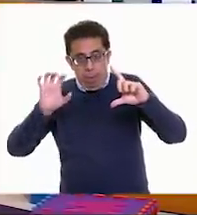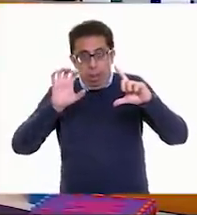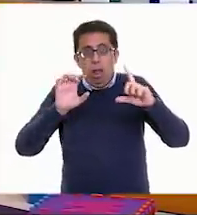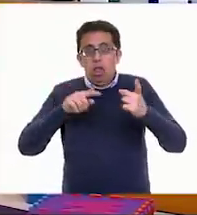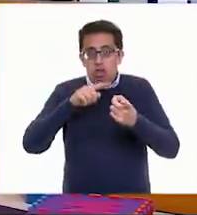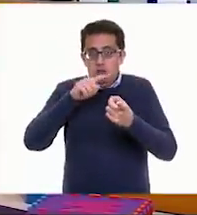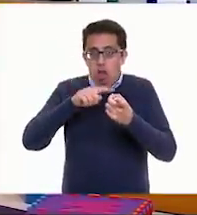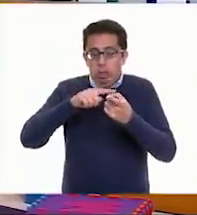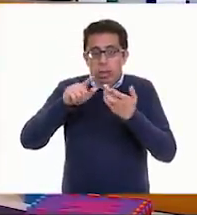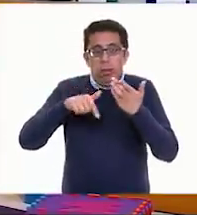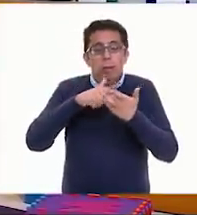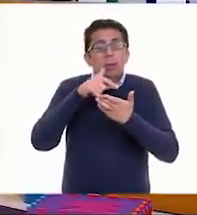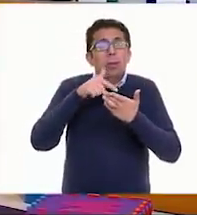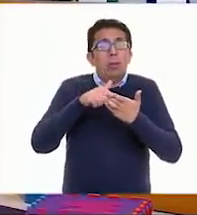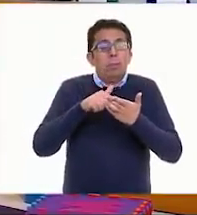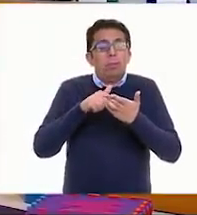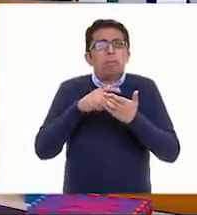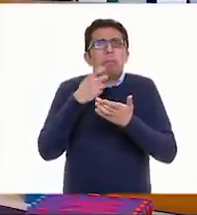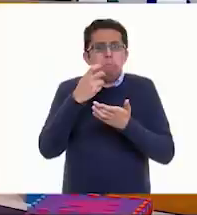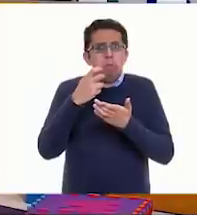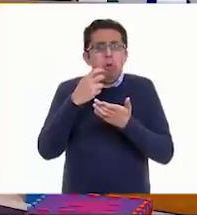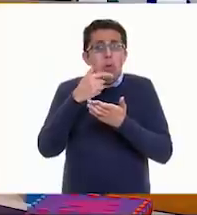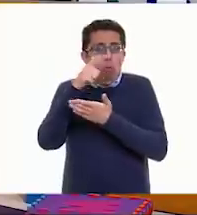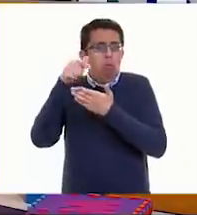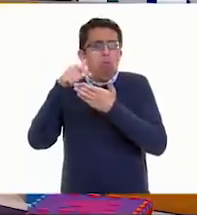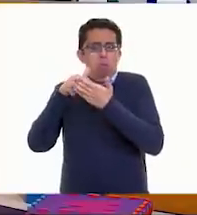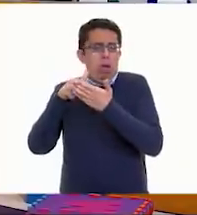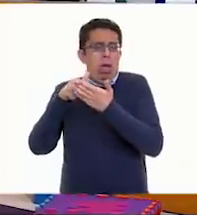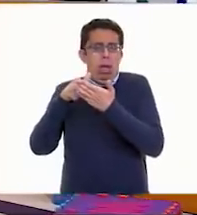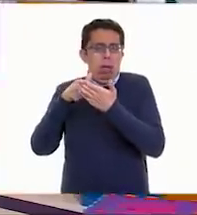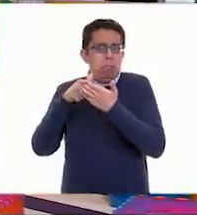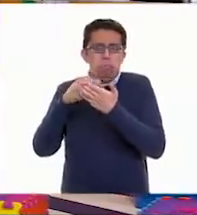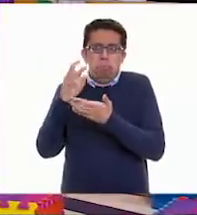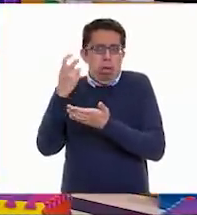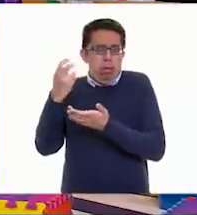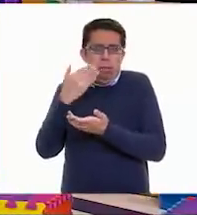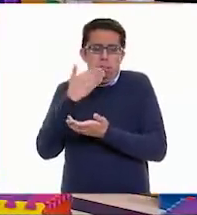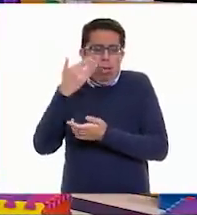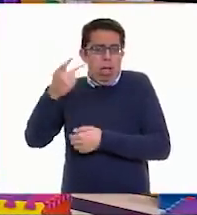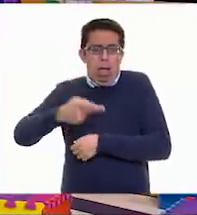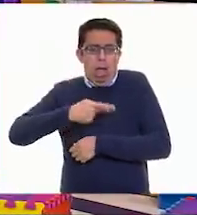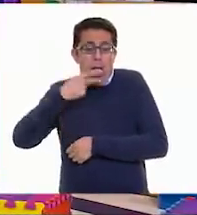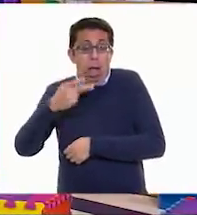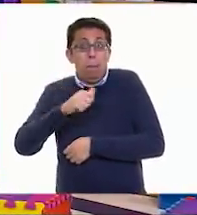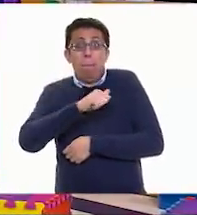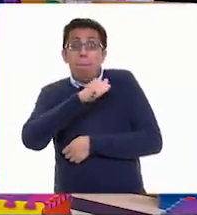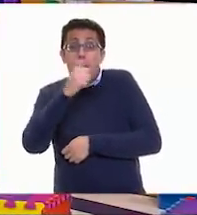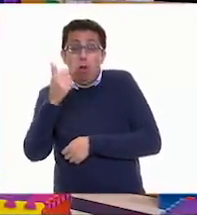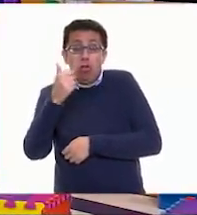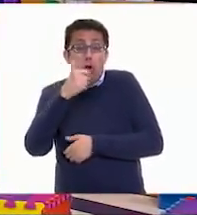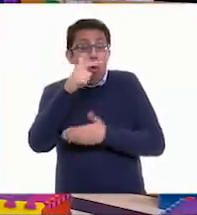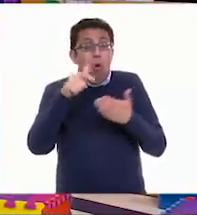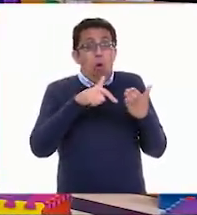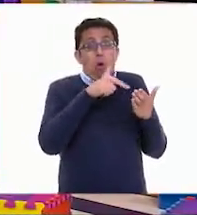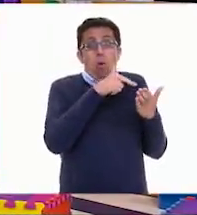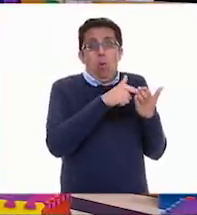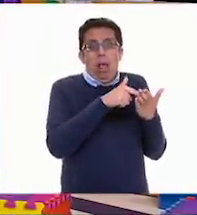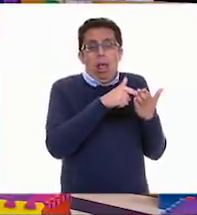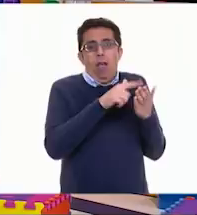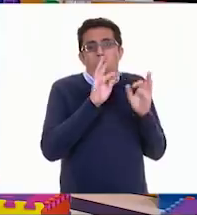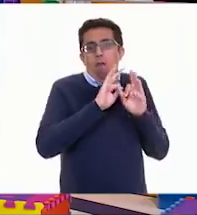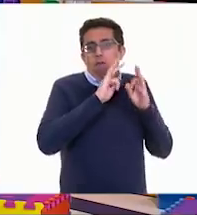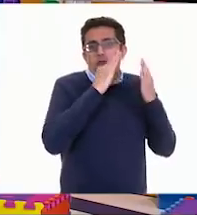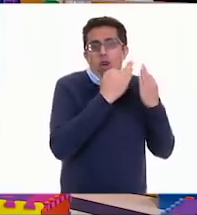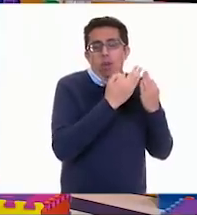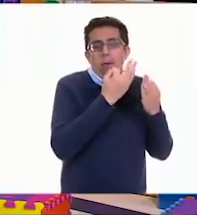es correcto hablar así y a lo mejor lo que hay en nuestra región para nosotros es correcto cómo